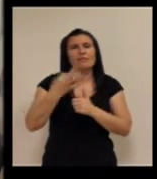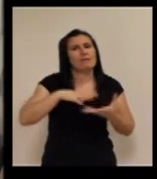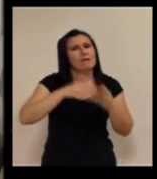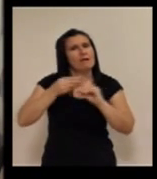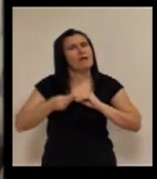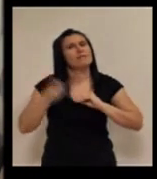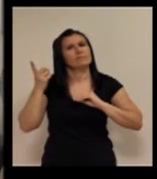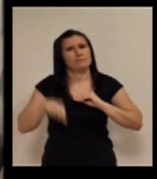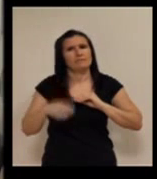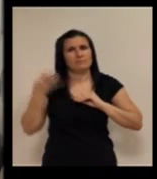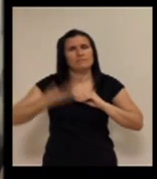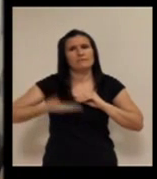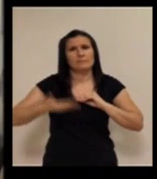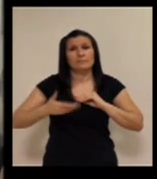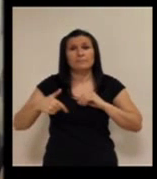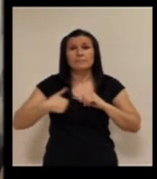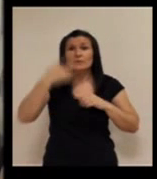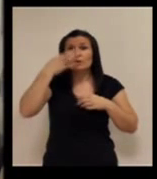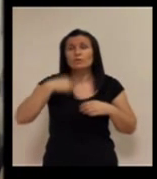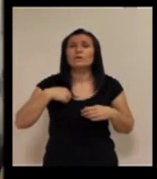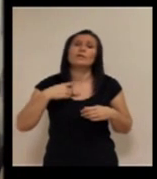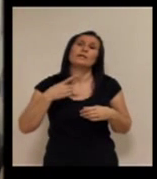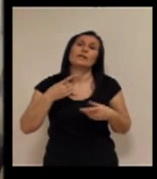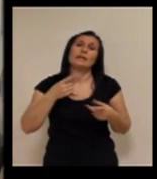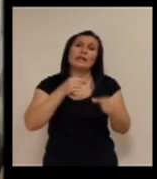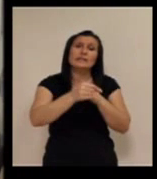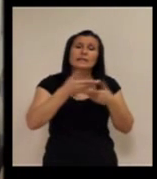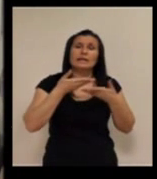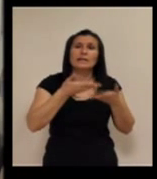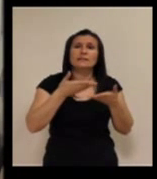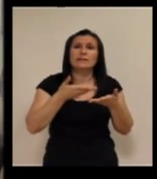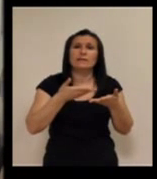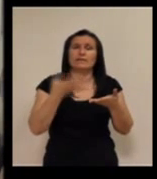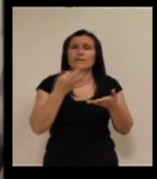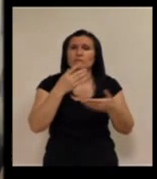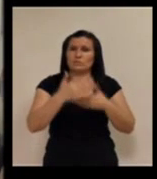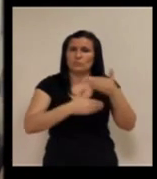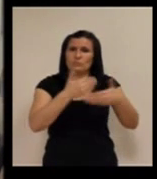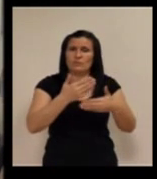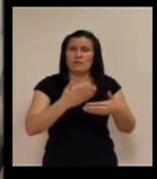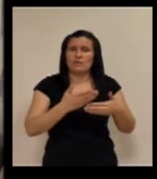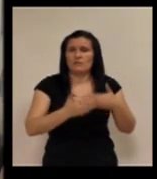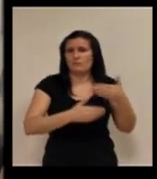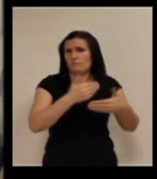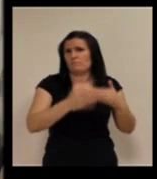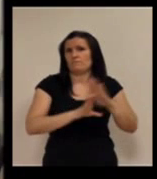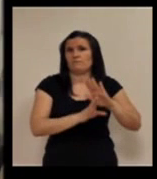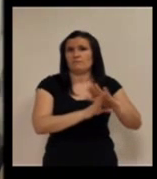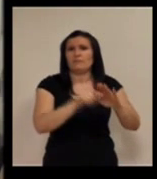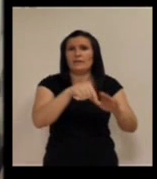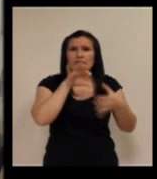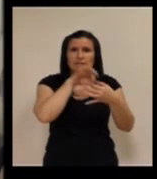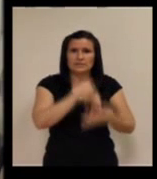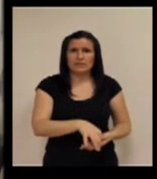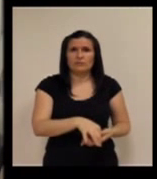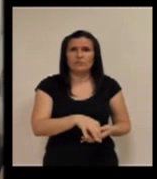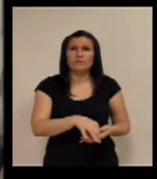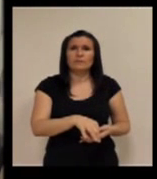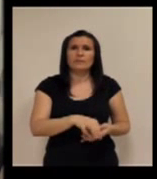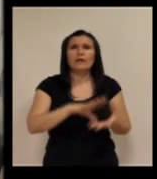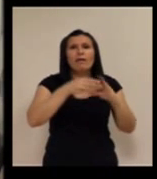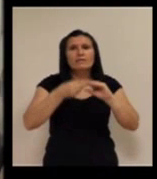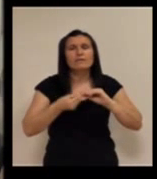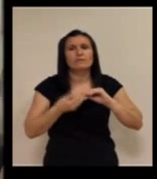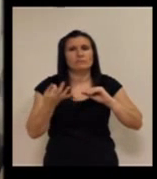mi realidad y a mis preferencias es lo que creo que que así nace la teleasistencia y tenemos que seguir avanzando en ese sentido